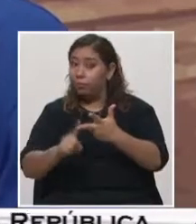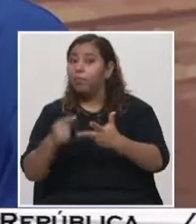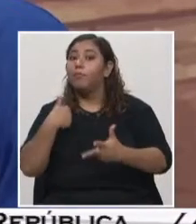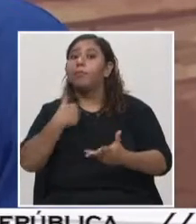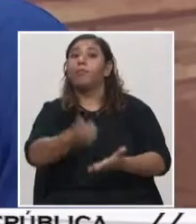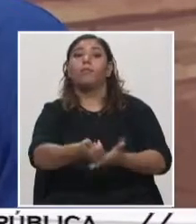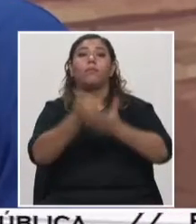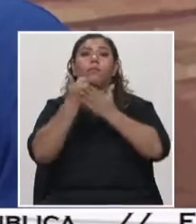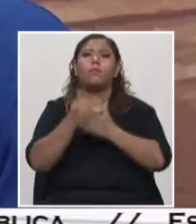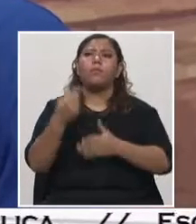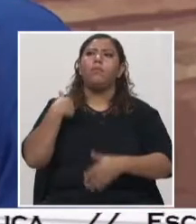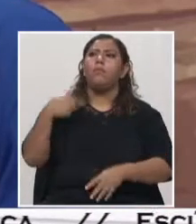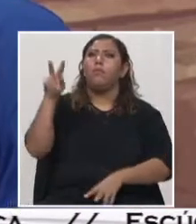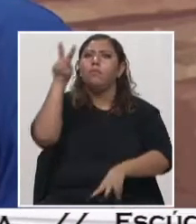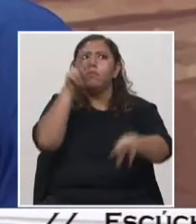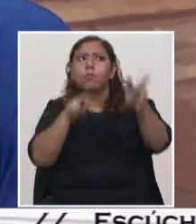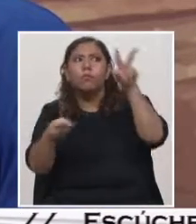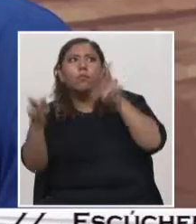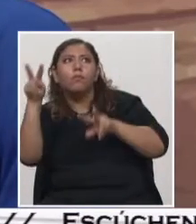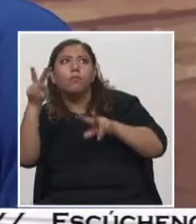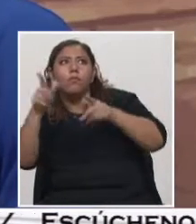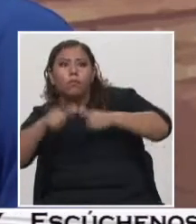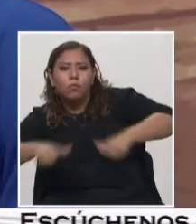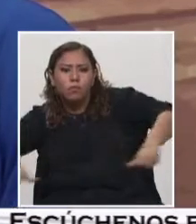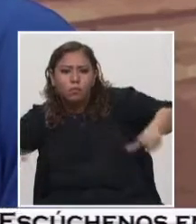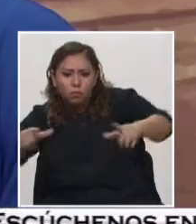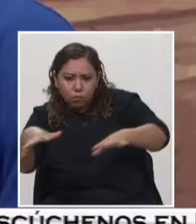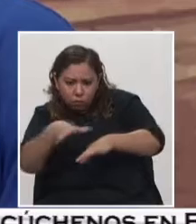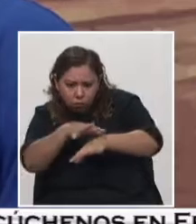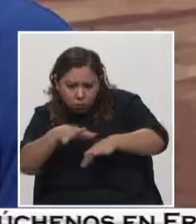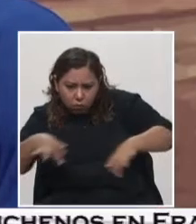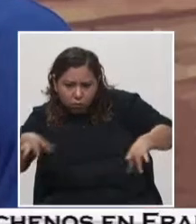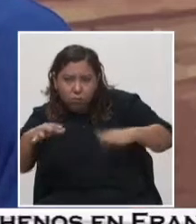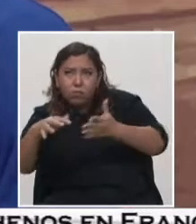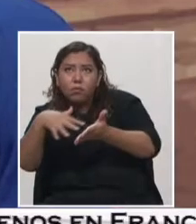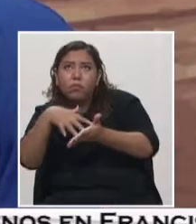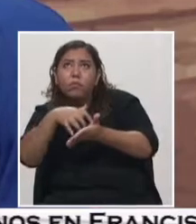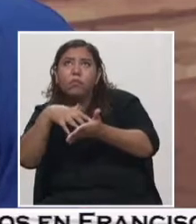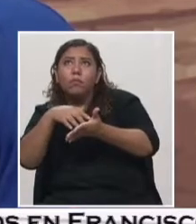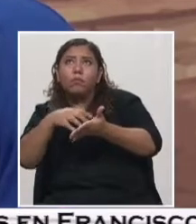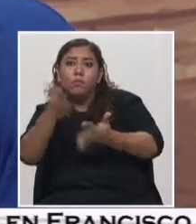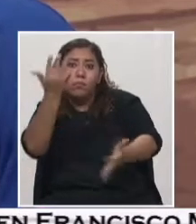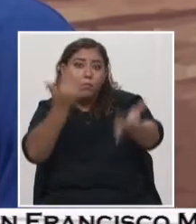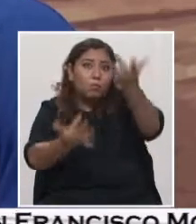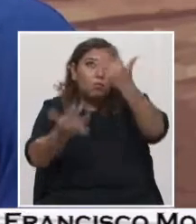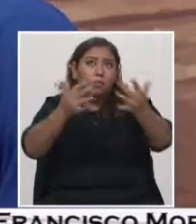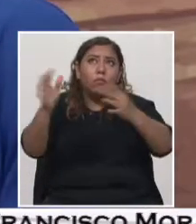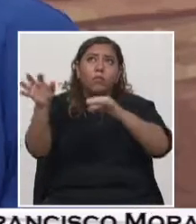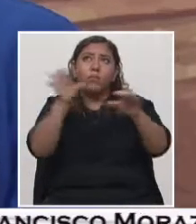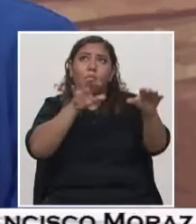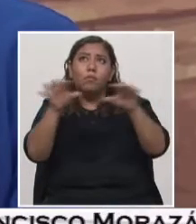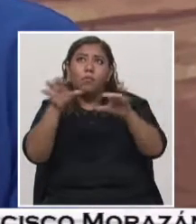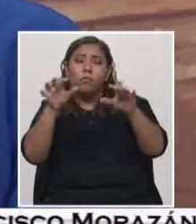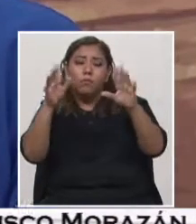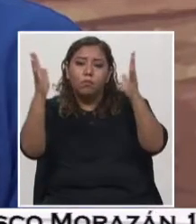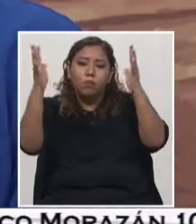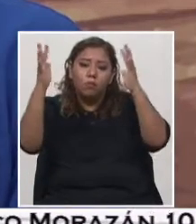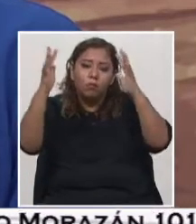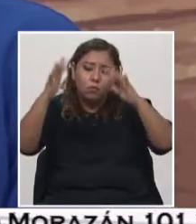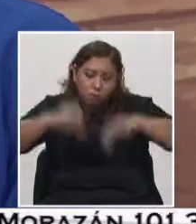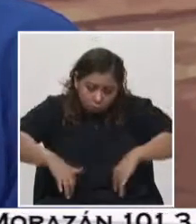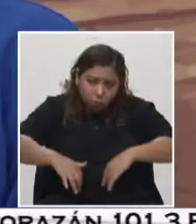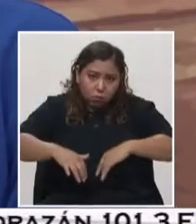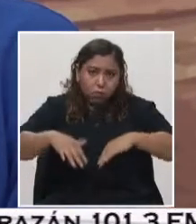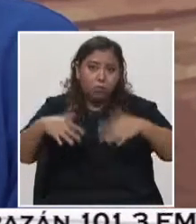revisa instalaciones, revisa aquellos lugares donde se han generado situaciones que han puesto en riesgo